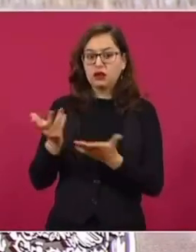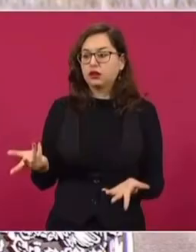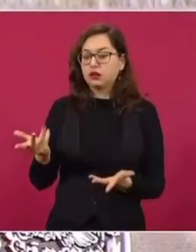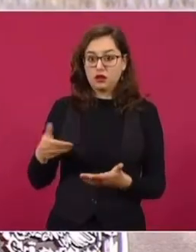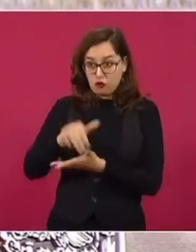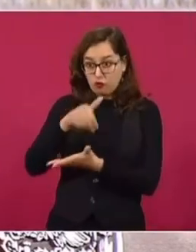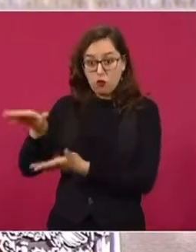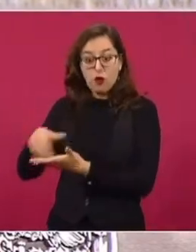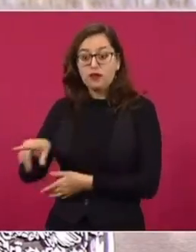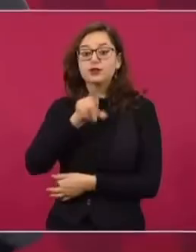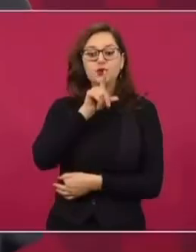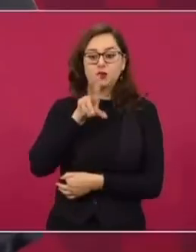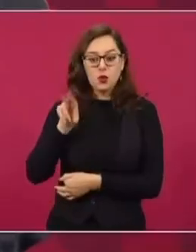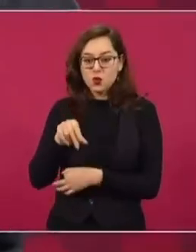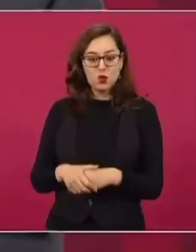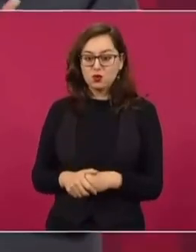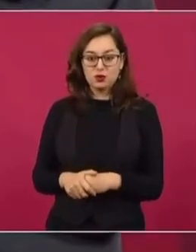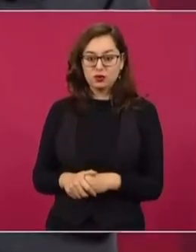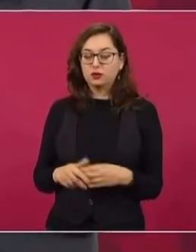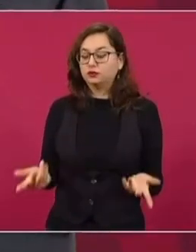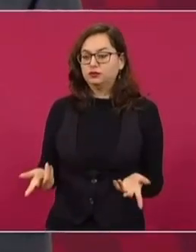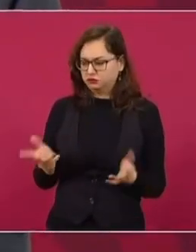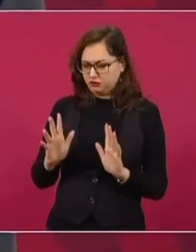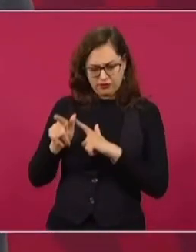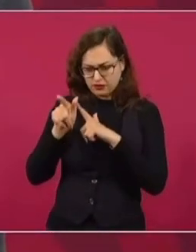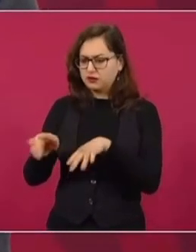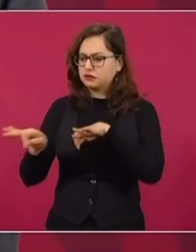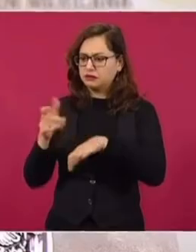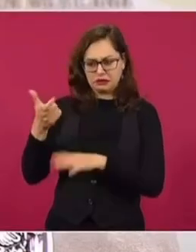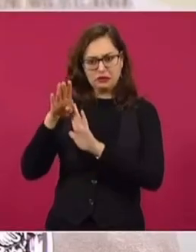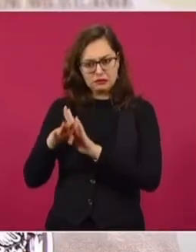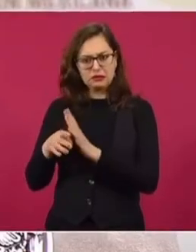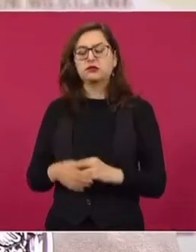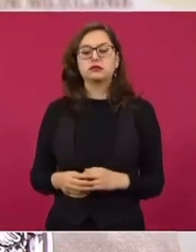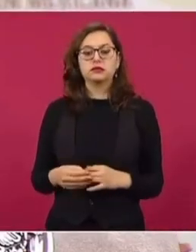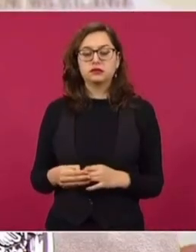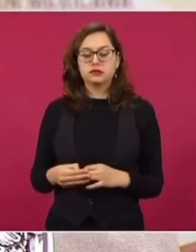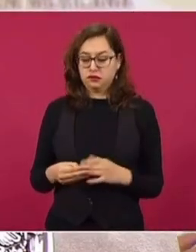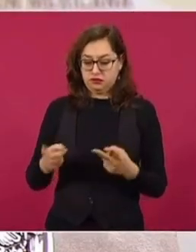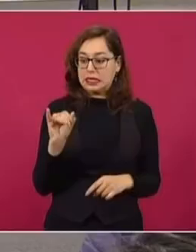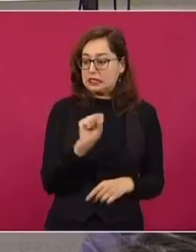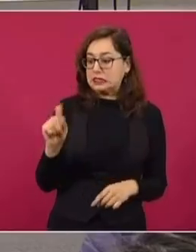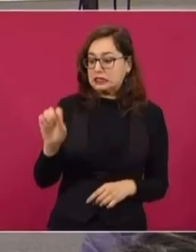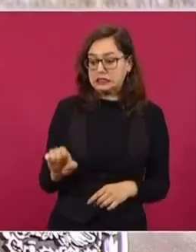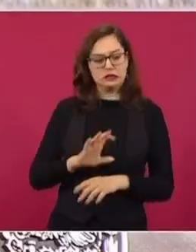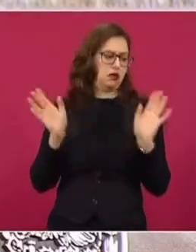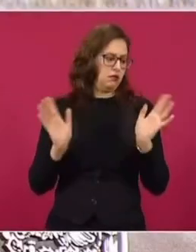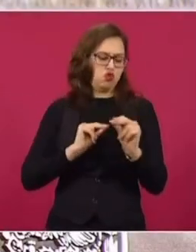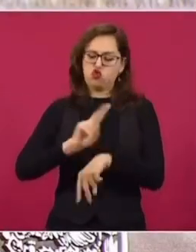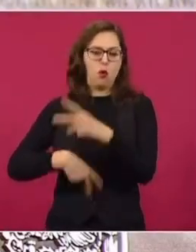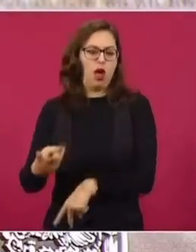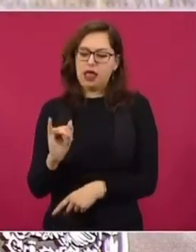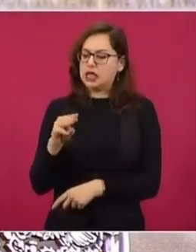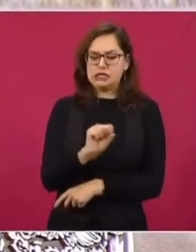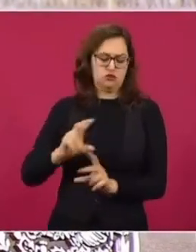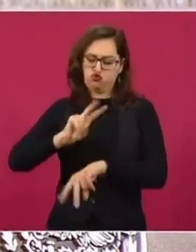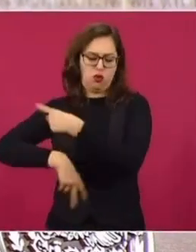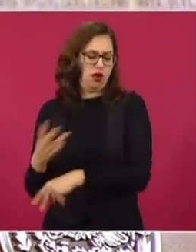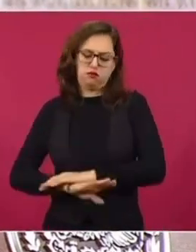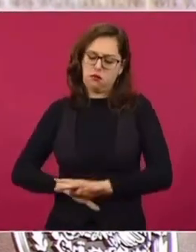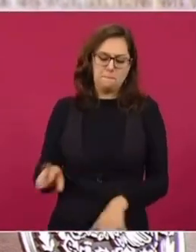No, los mismos, nada más que los de arriba, pues no tengan servicio médico privado, porque ya nosotros no tenemos aquí. No van al Issste, no van al Seguro,